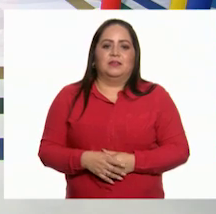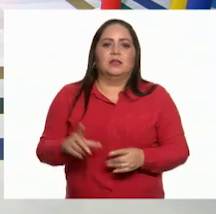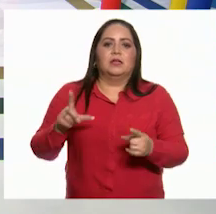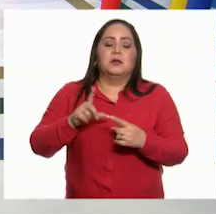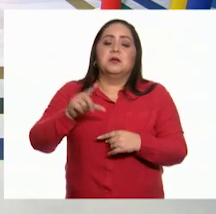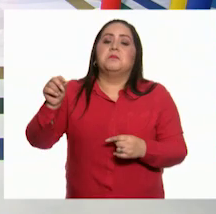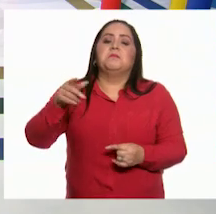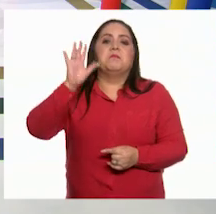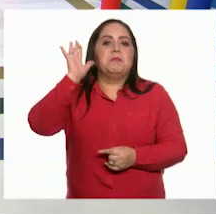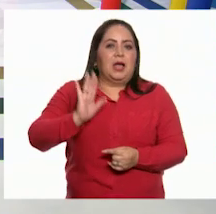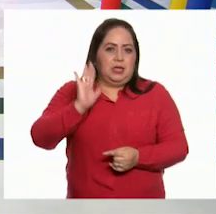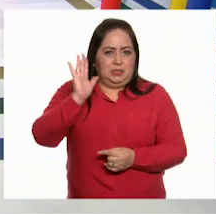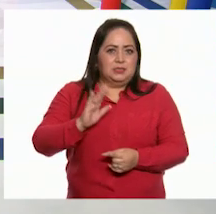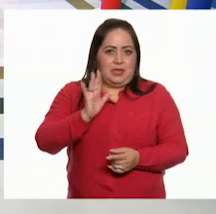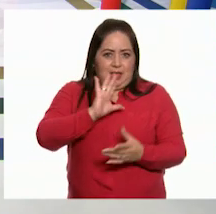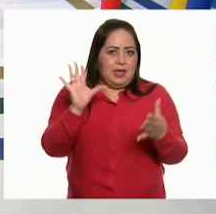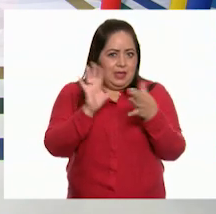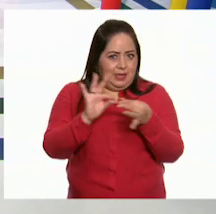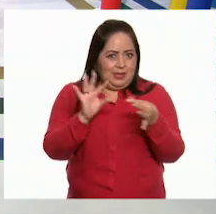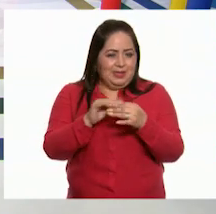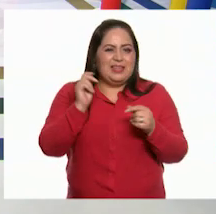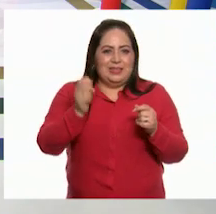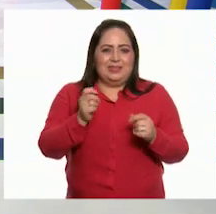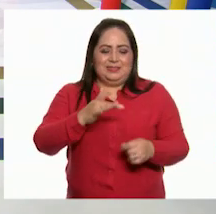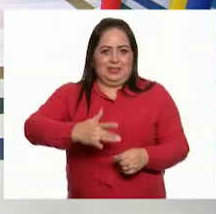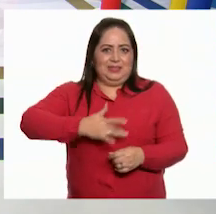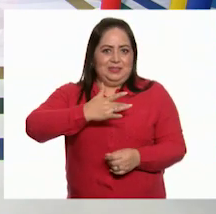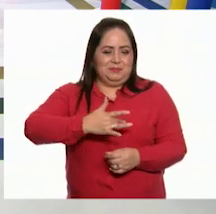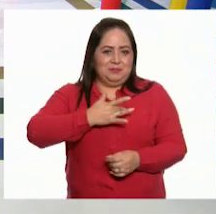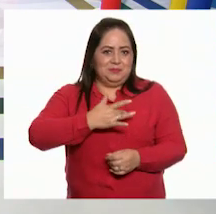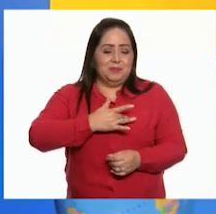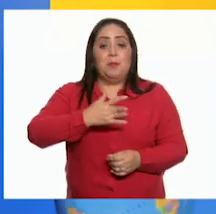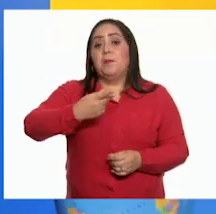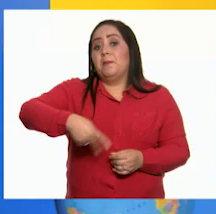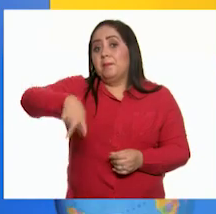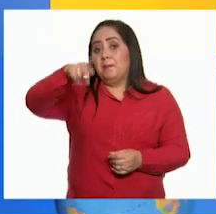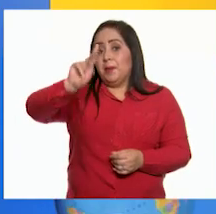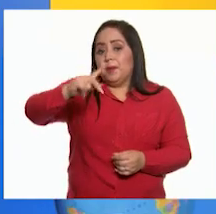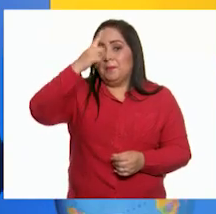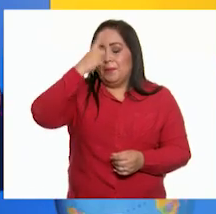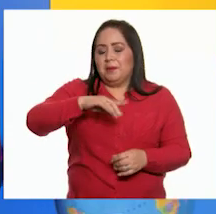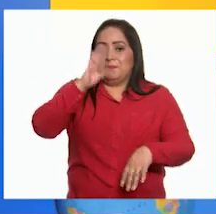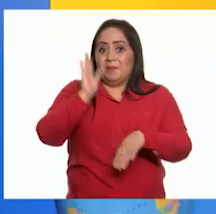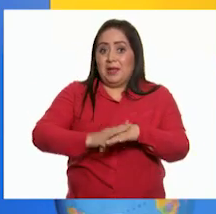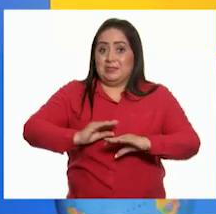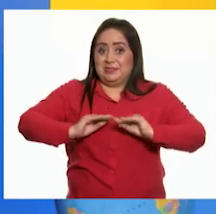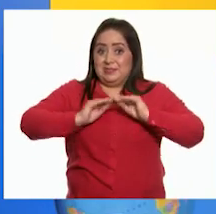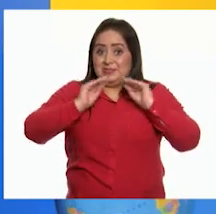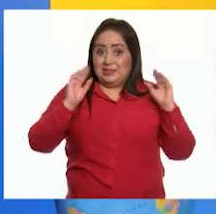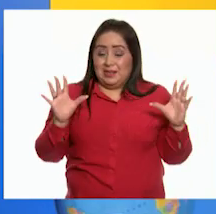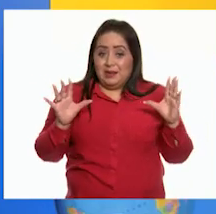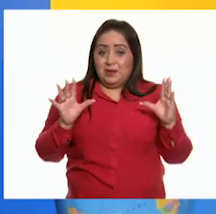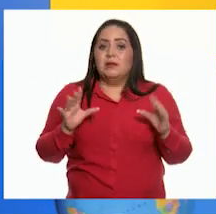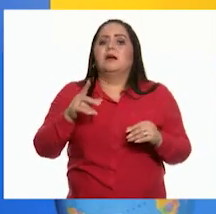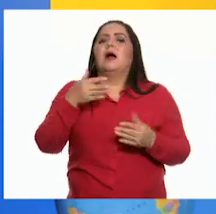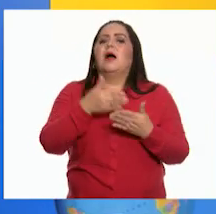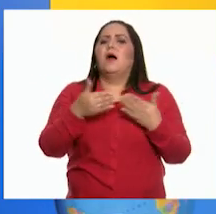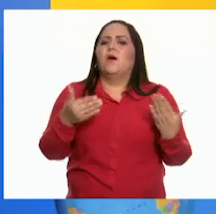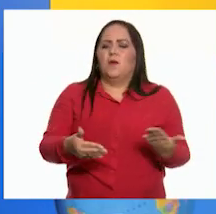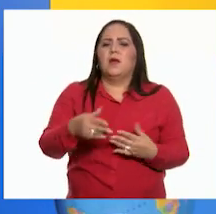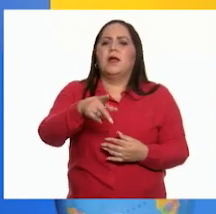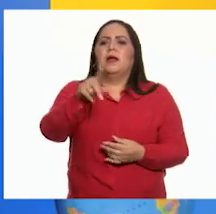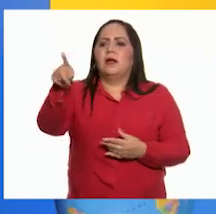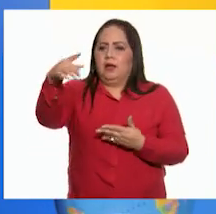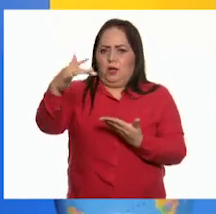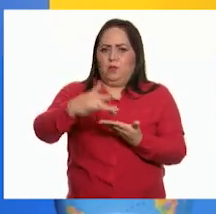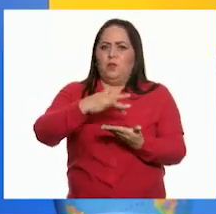Al parecer hemos aclarado muy bien El tema de los sentimientos Pero para que nos quede tan claro como el agua ¿Qué te parece si nos